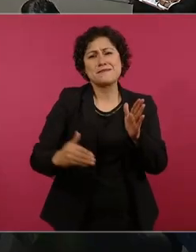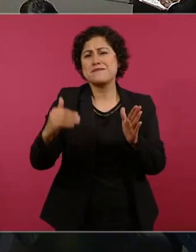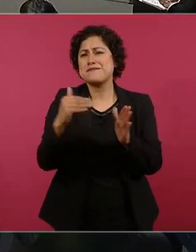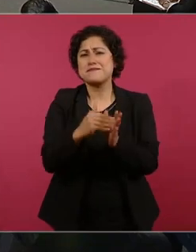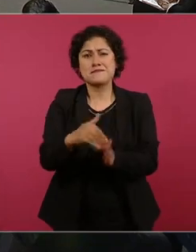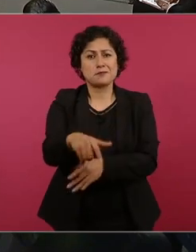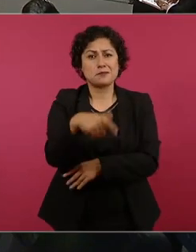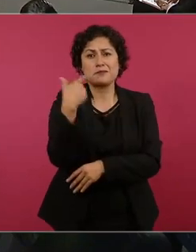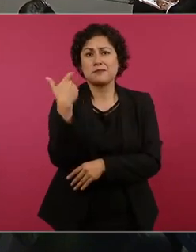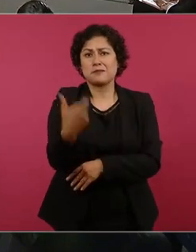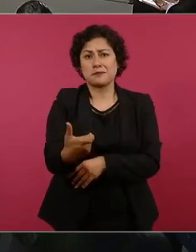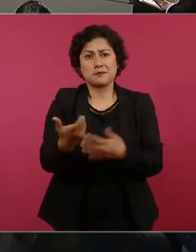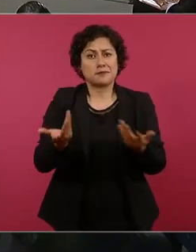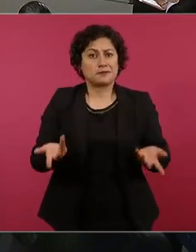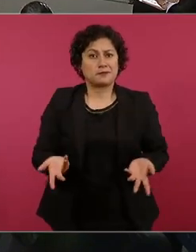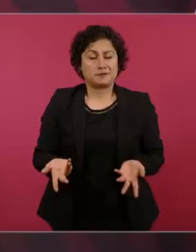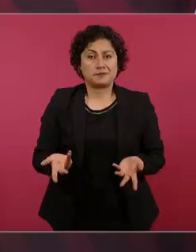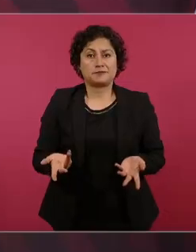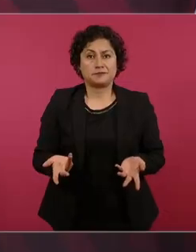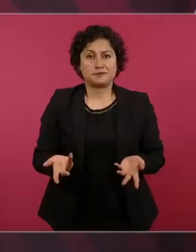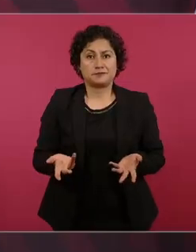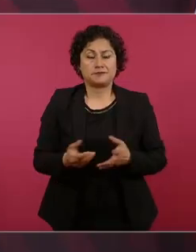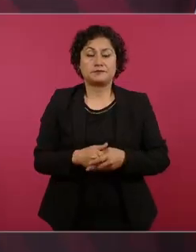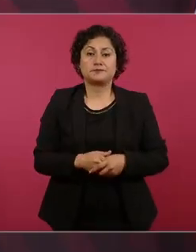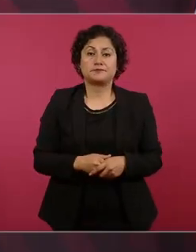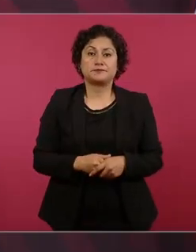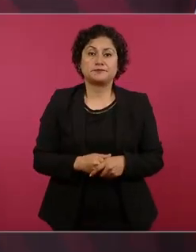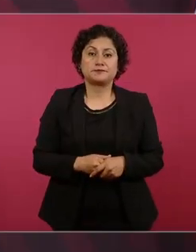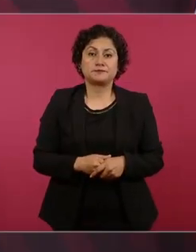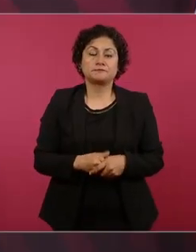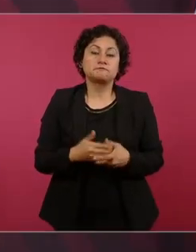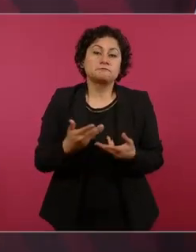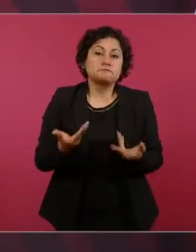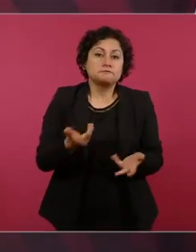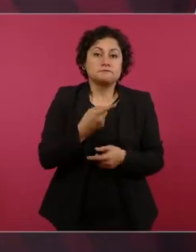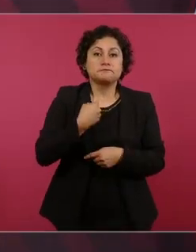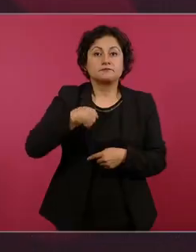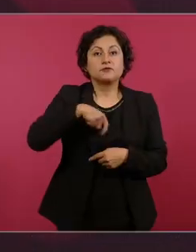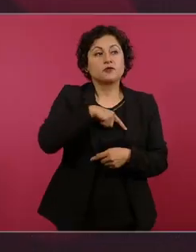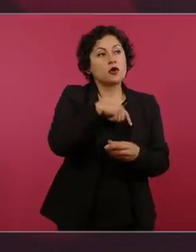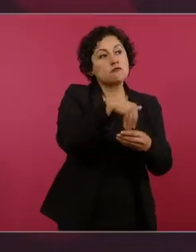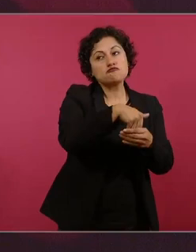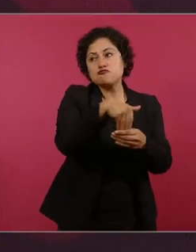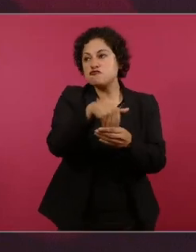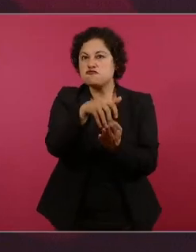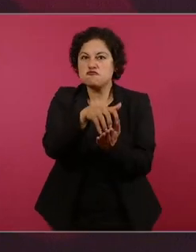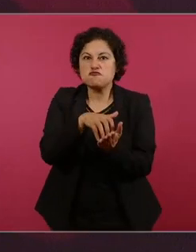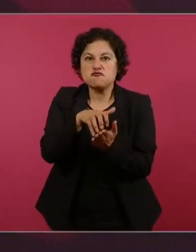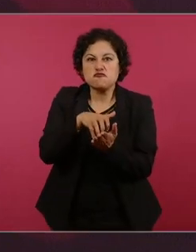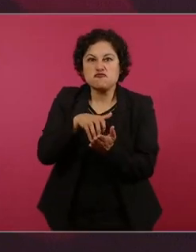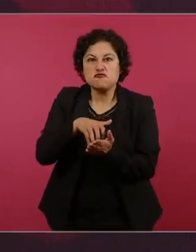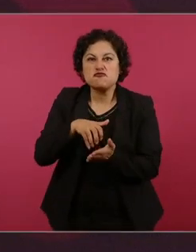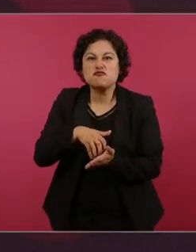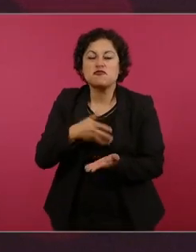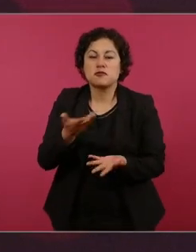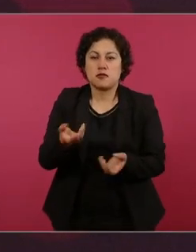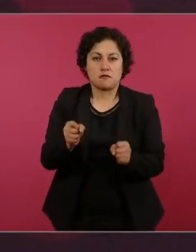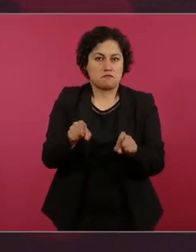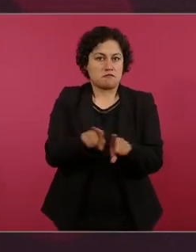casi en la mayoría de los hogares